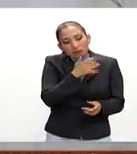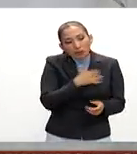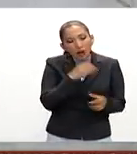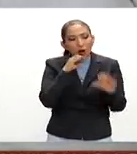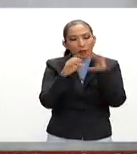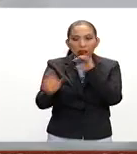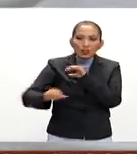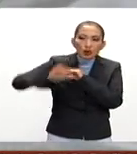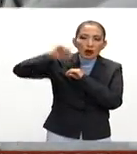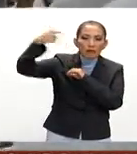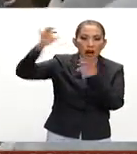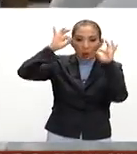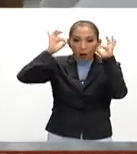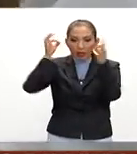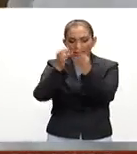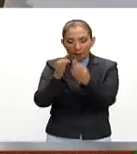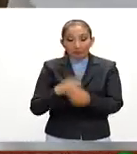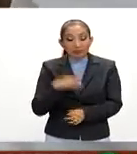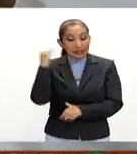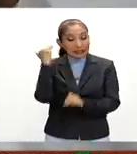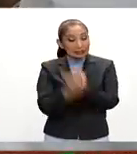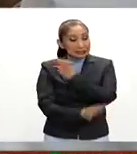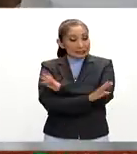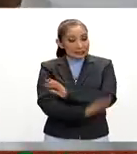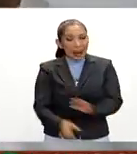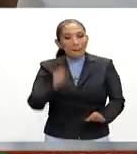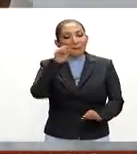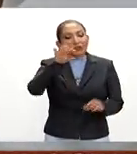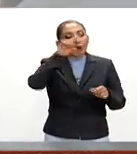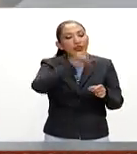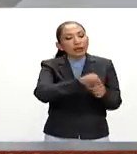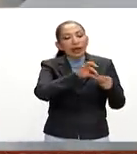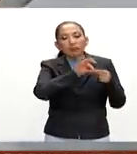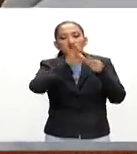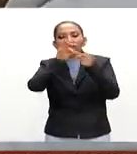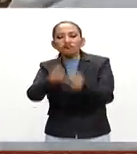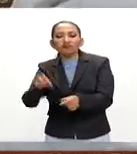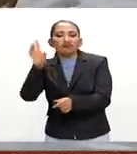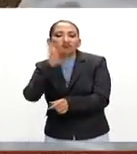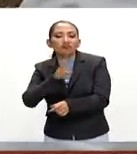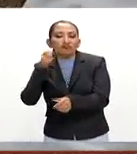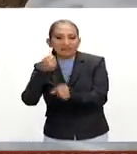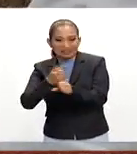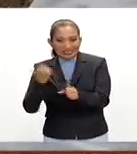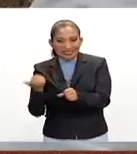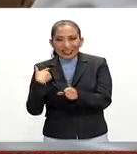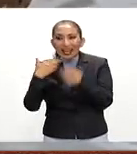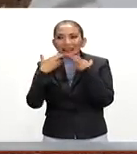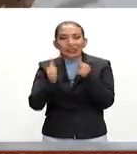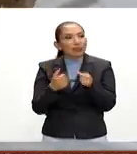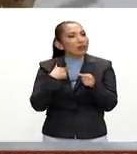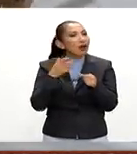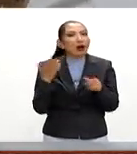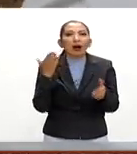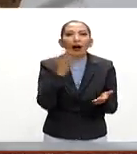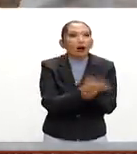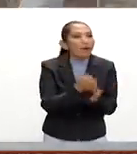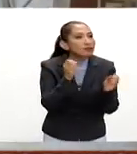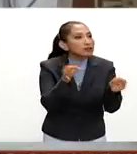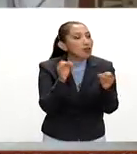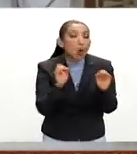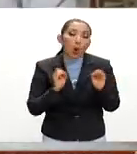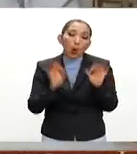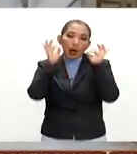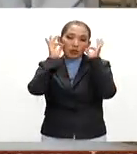comercio exterior y aduanas y acabando esto eso es el mismo día los llevamos a vivir esa experiencia los llevamos a una administración desconcentrada o los llevamos a la